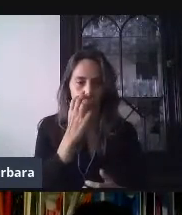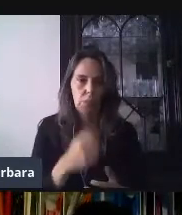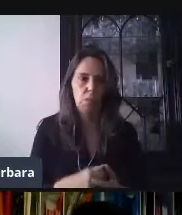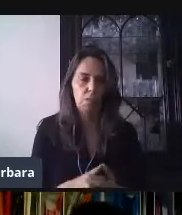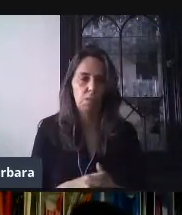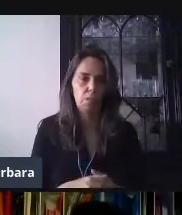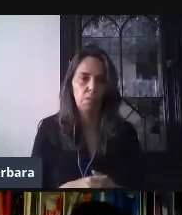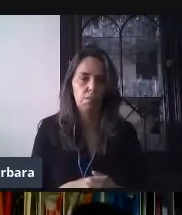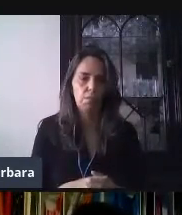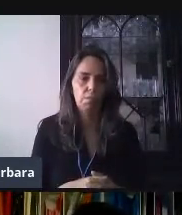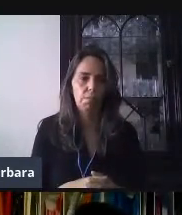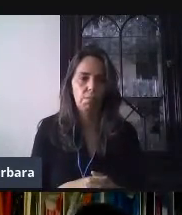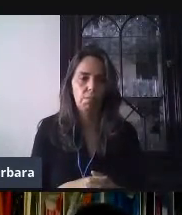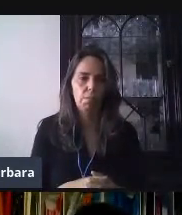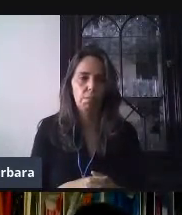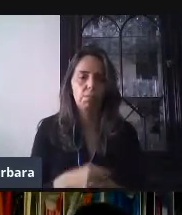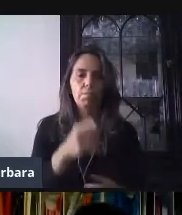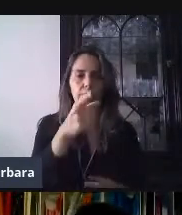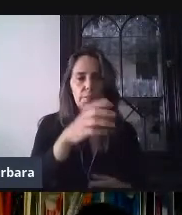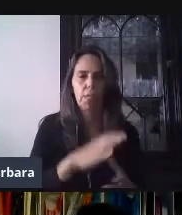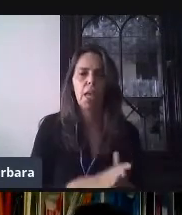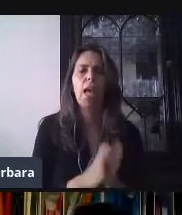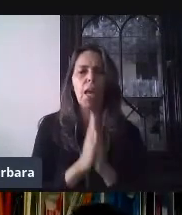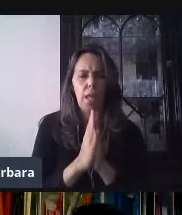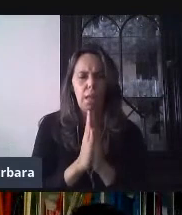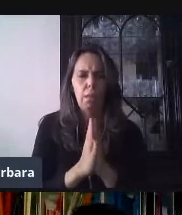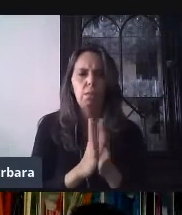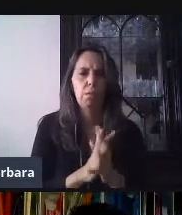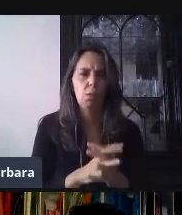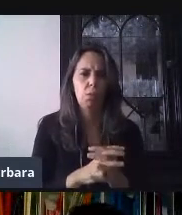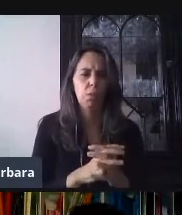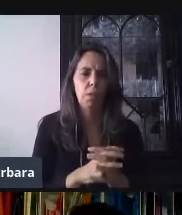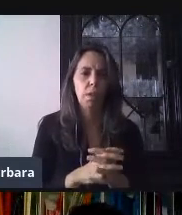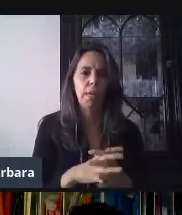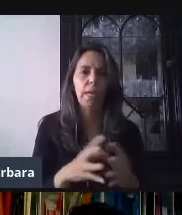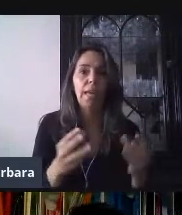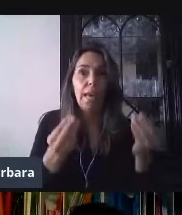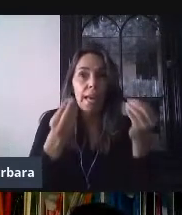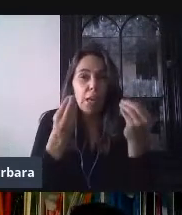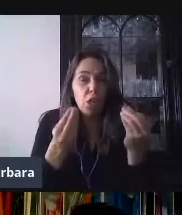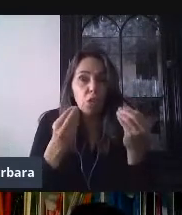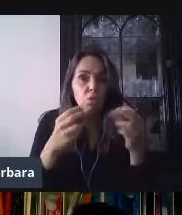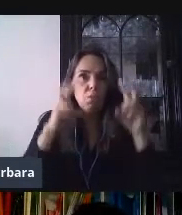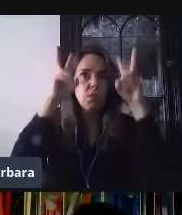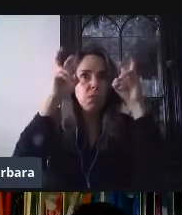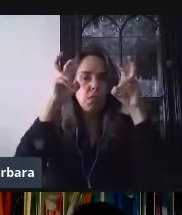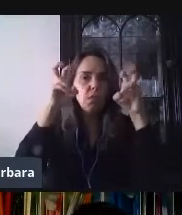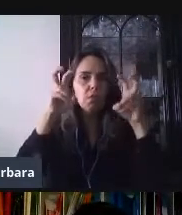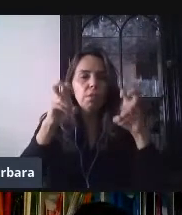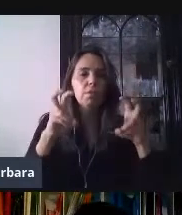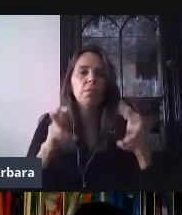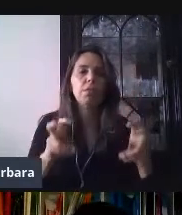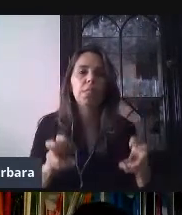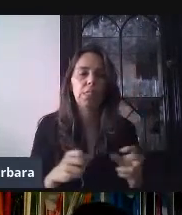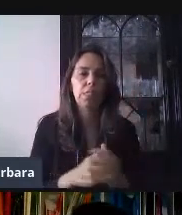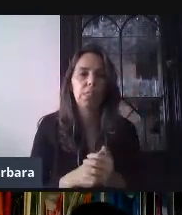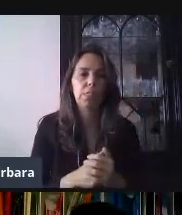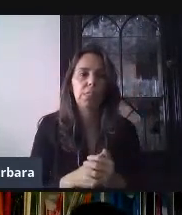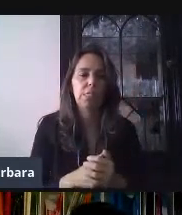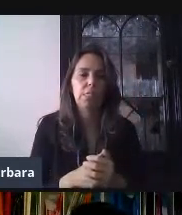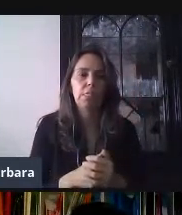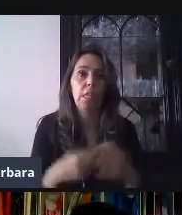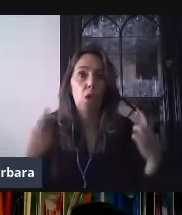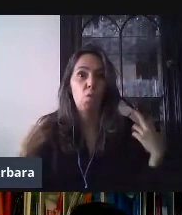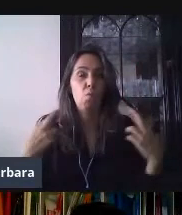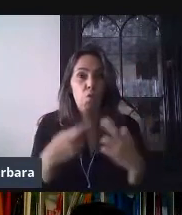Bien, ahora, ¿por qué? Hay nada más un favor. Igual, como son muchos temas, ¿no?, que ahorita las maestras, los maestros están, incluso muchos están